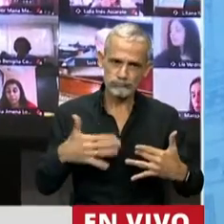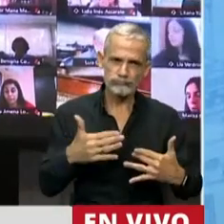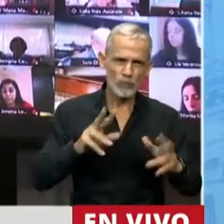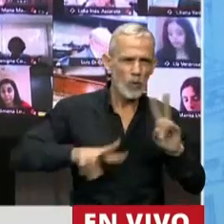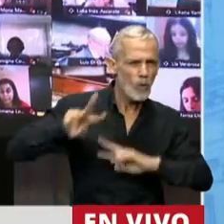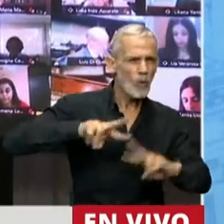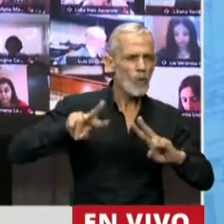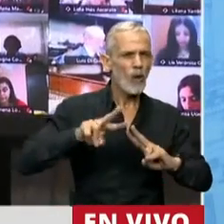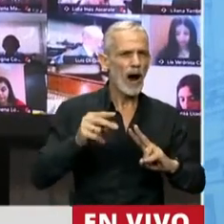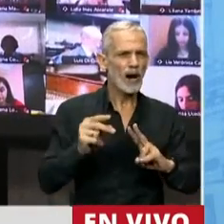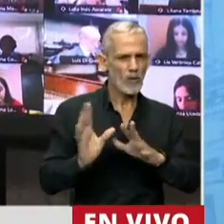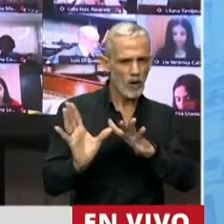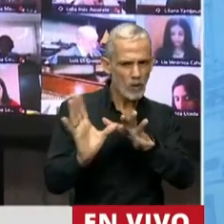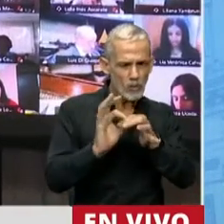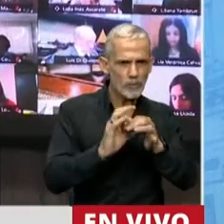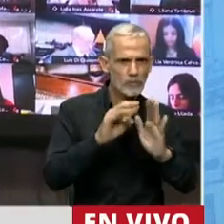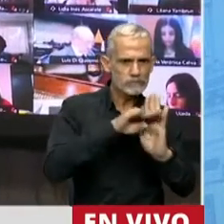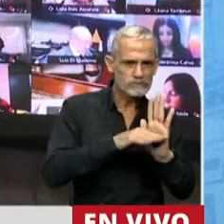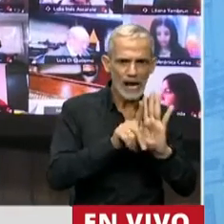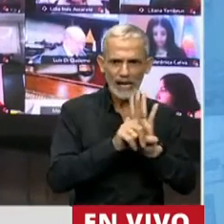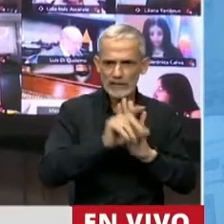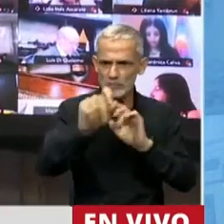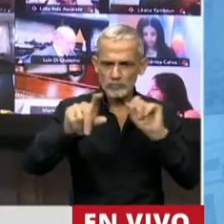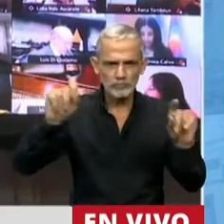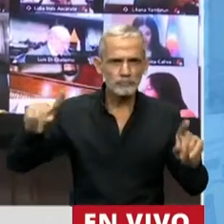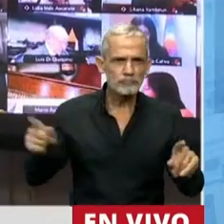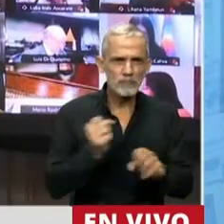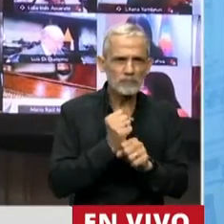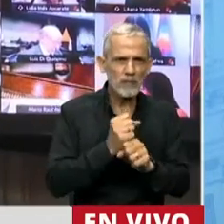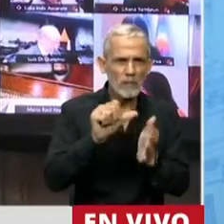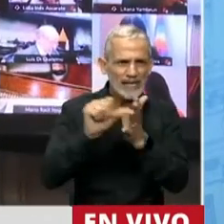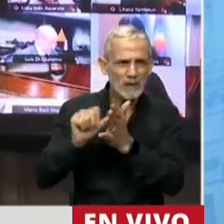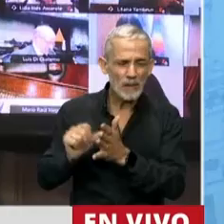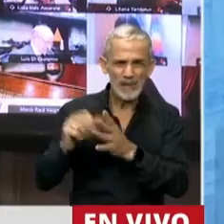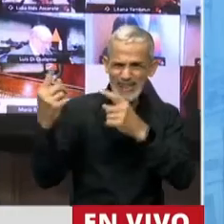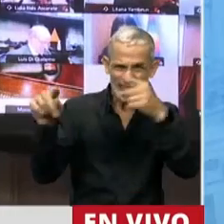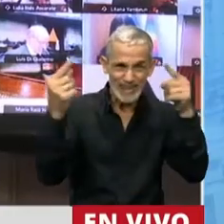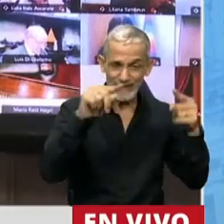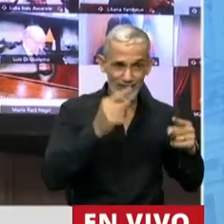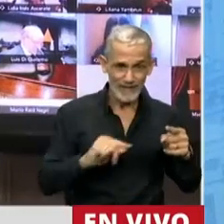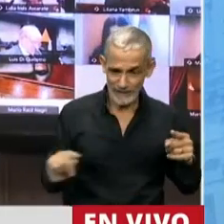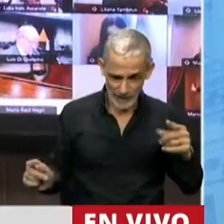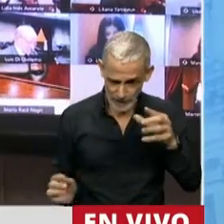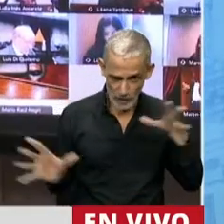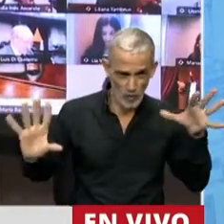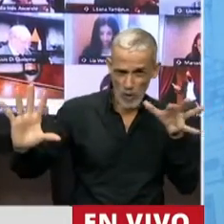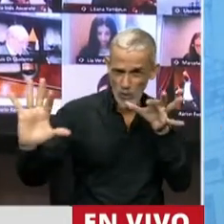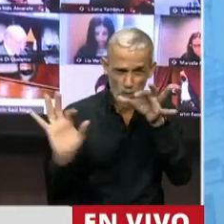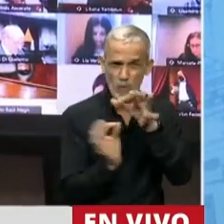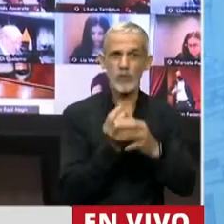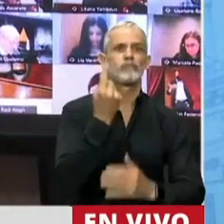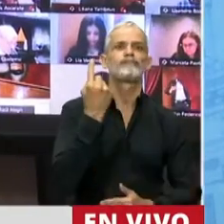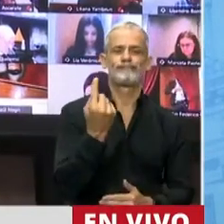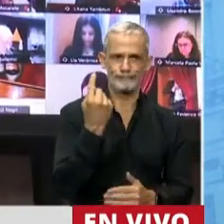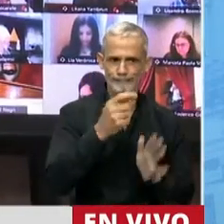buscar la compatibilización de normas laborales de todos los países del mundo. Y este tema ha sido un